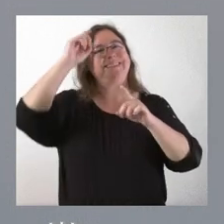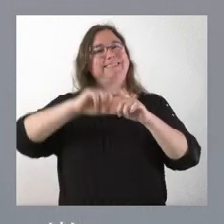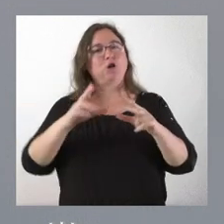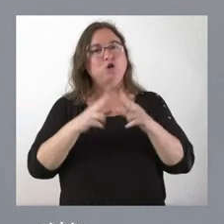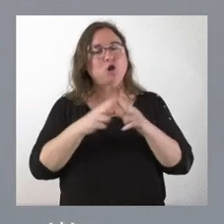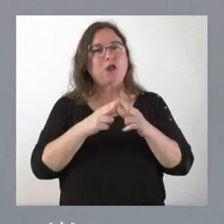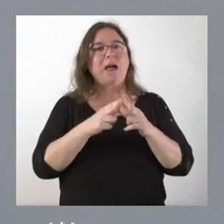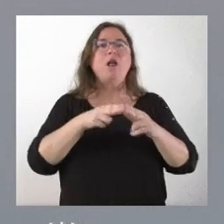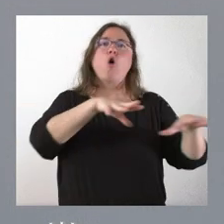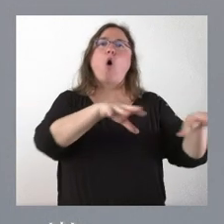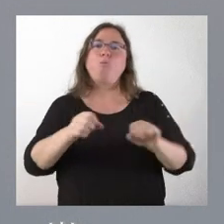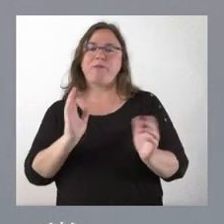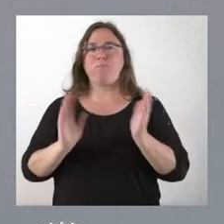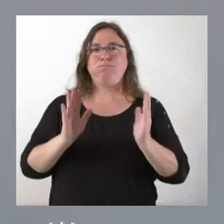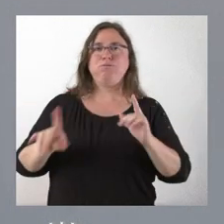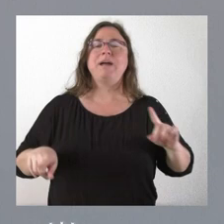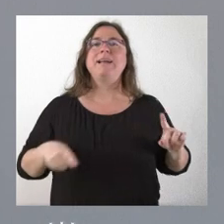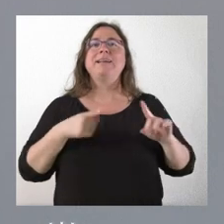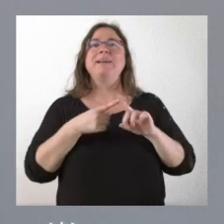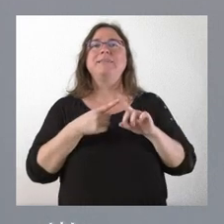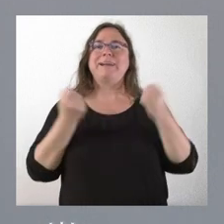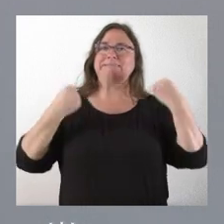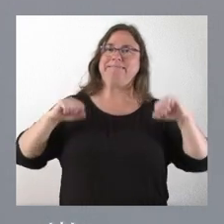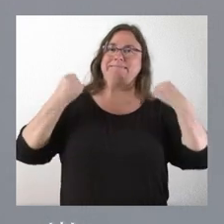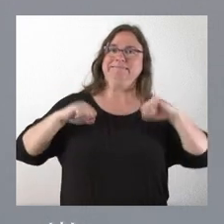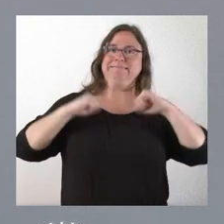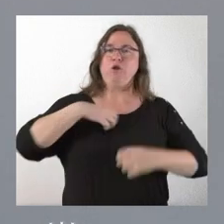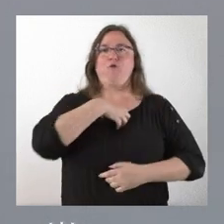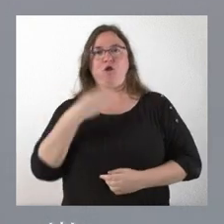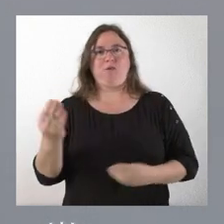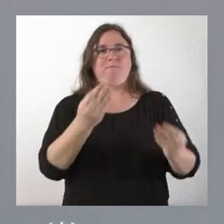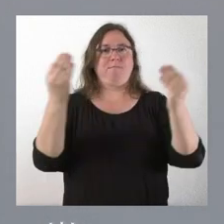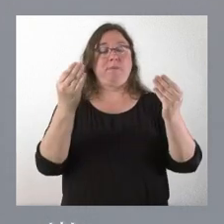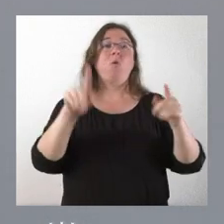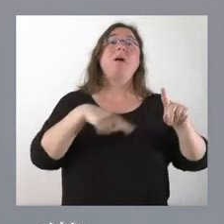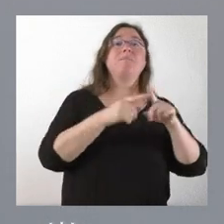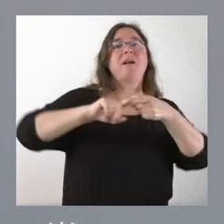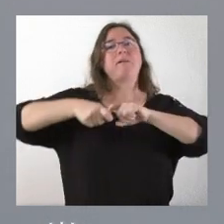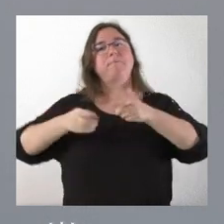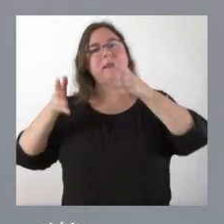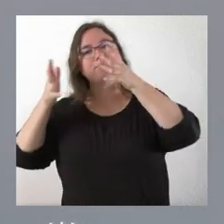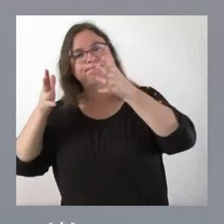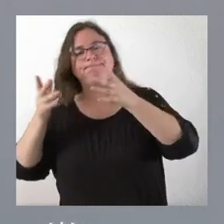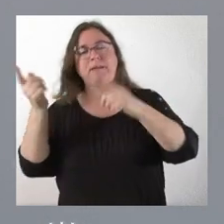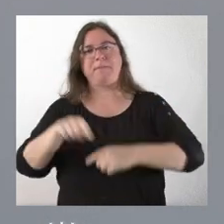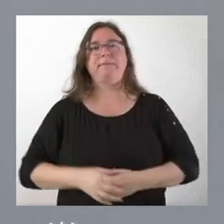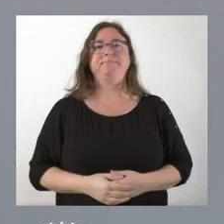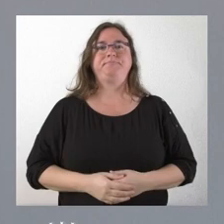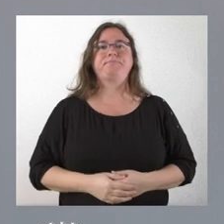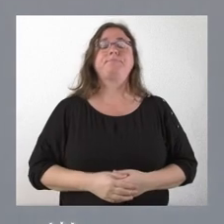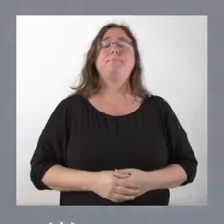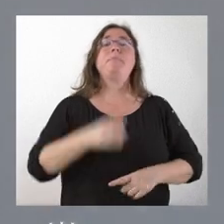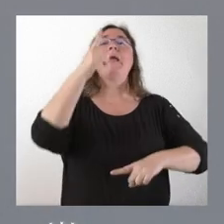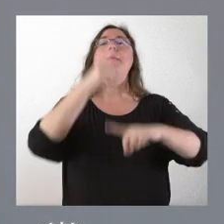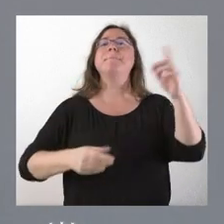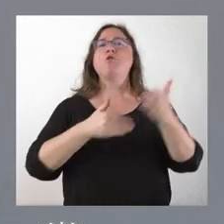ocupacionales o la recuperación funcional, asimismo ofreciendo asesoramiento a las familias. Medio millón de euros es lo que